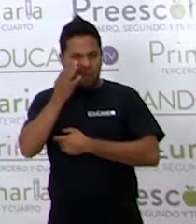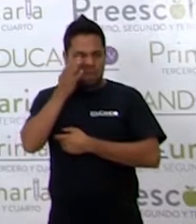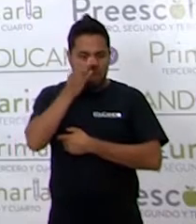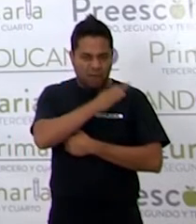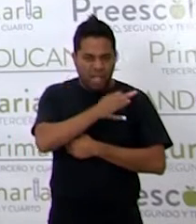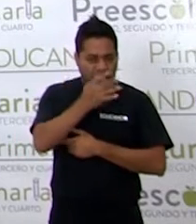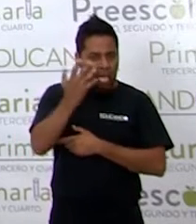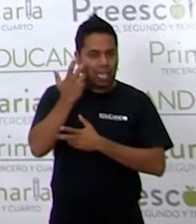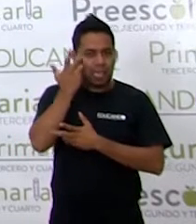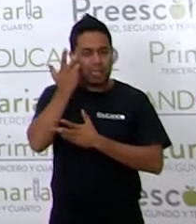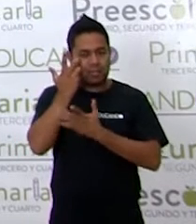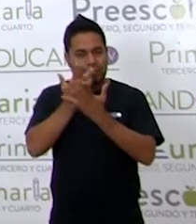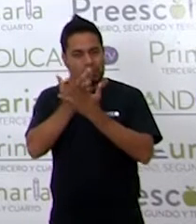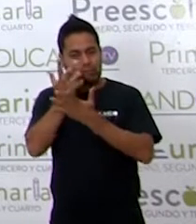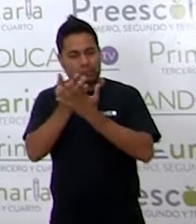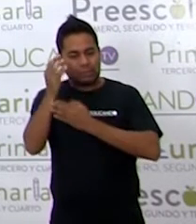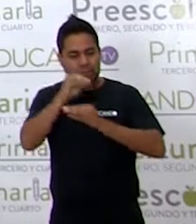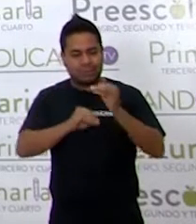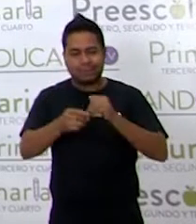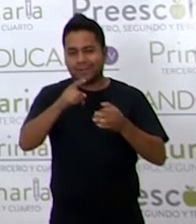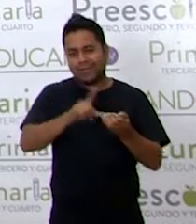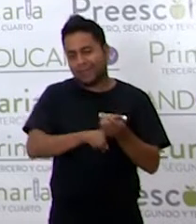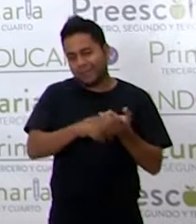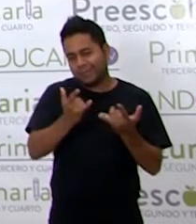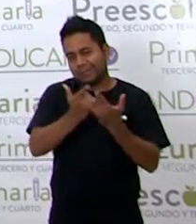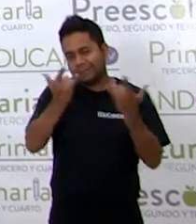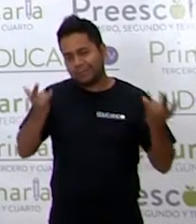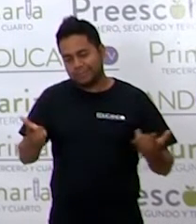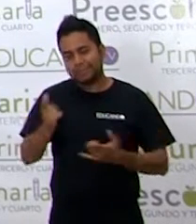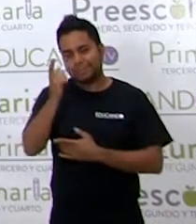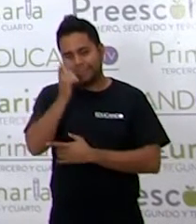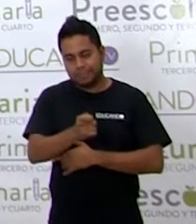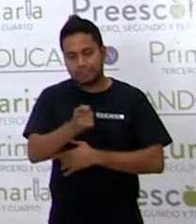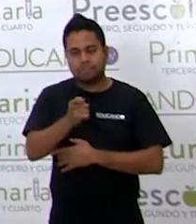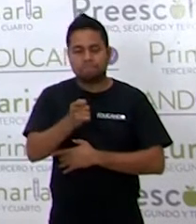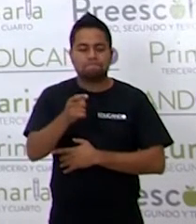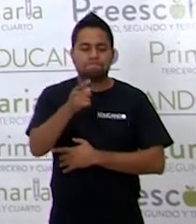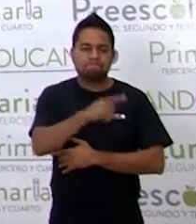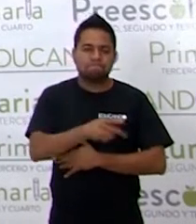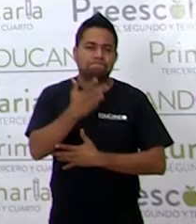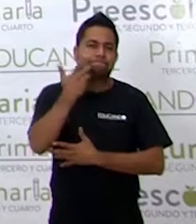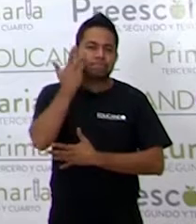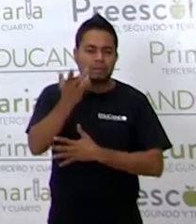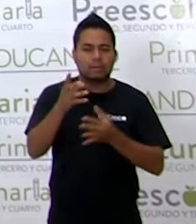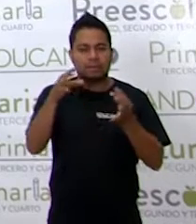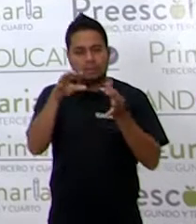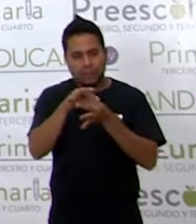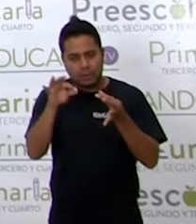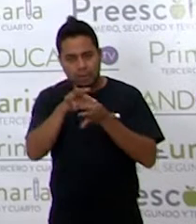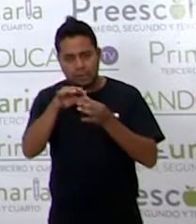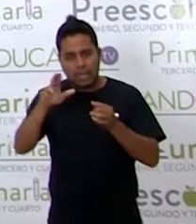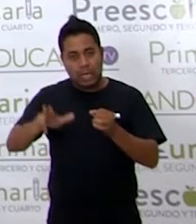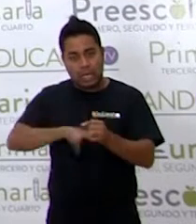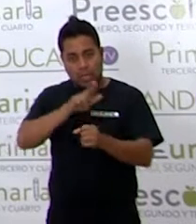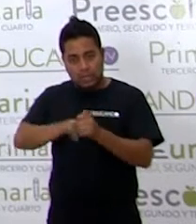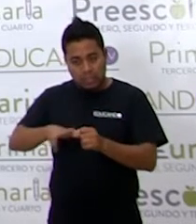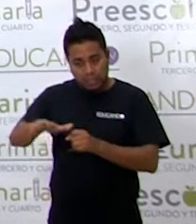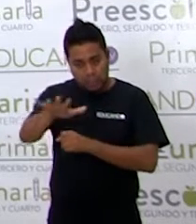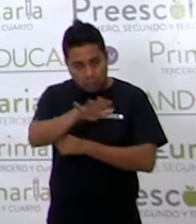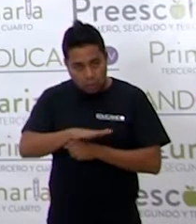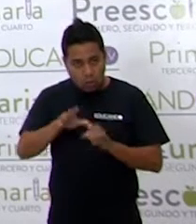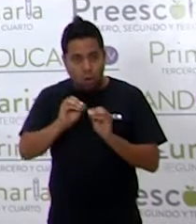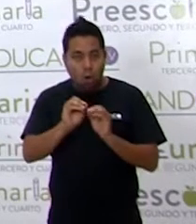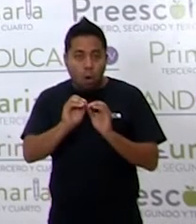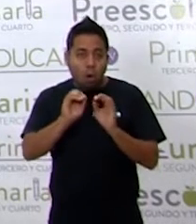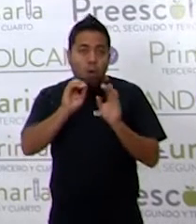participan en este evento. Y generalmente tratan de explicar la naturaleza, la creación